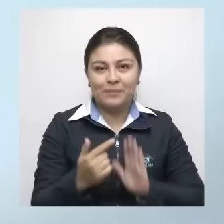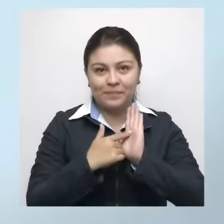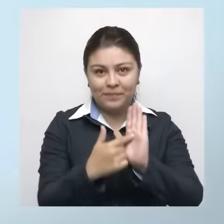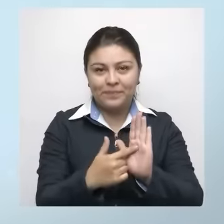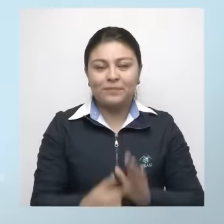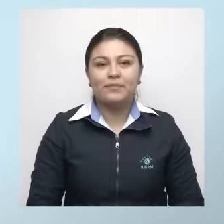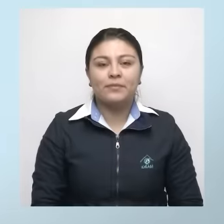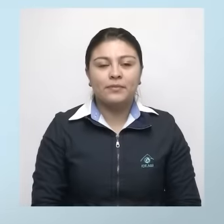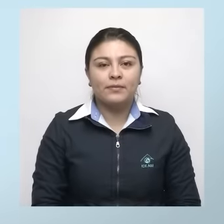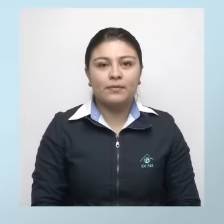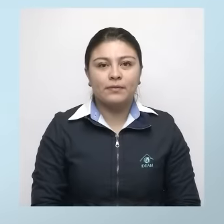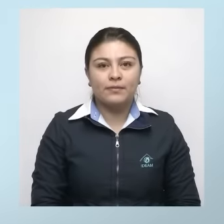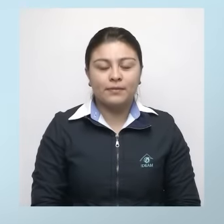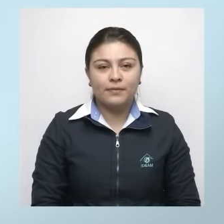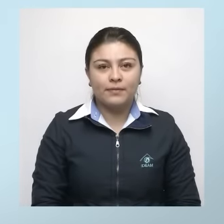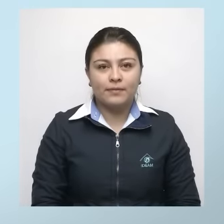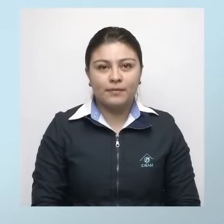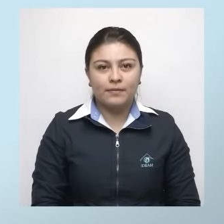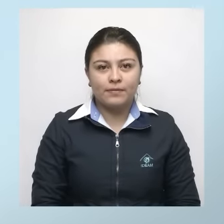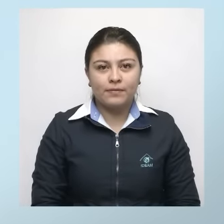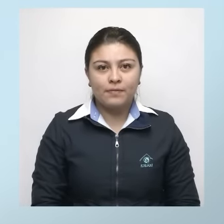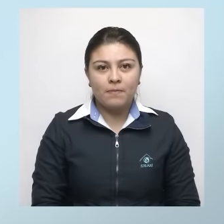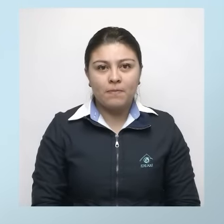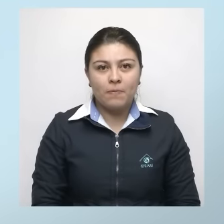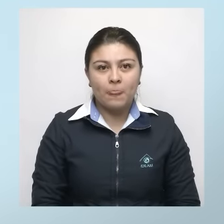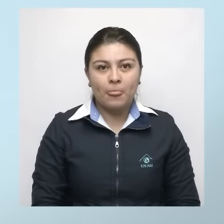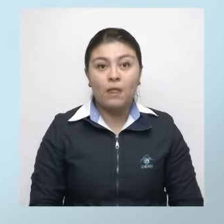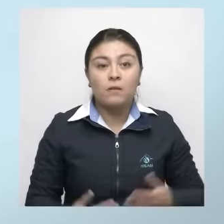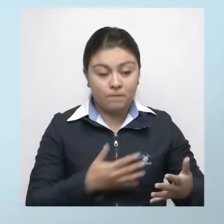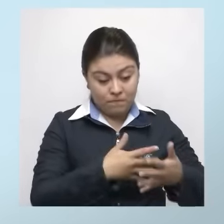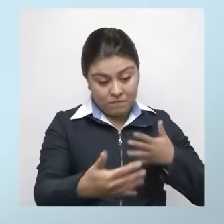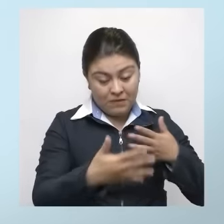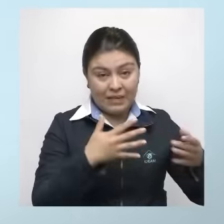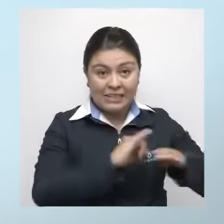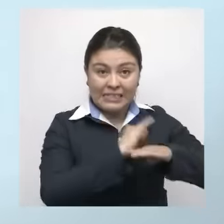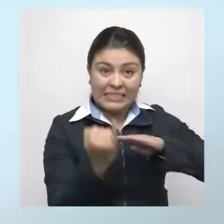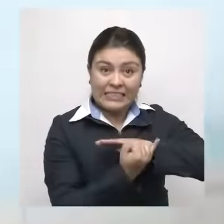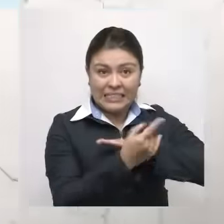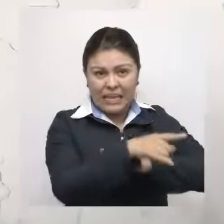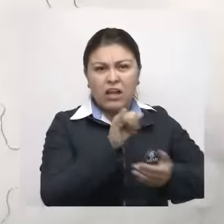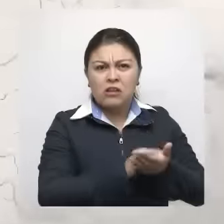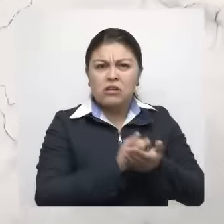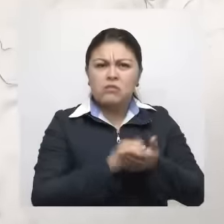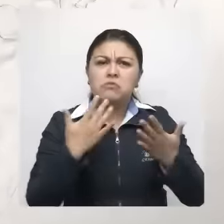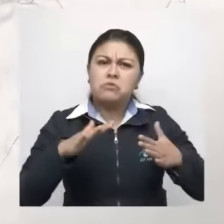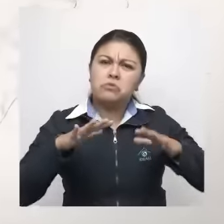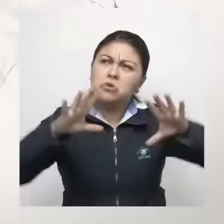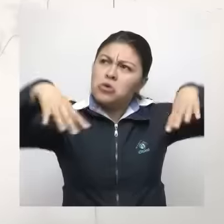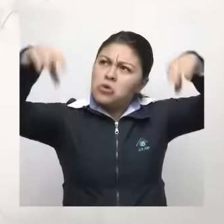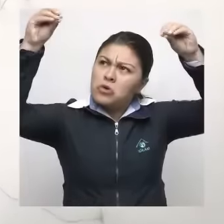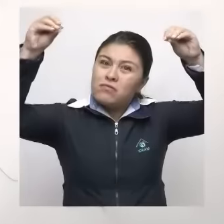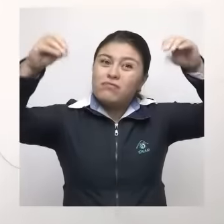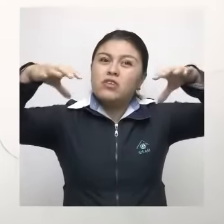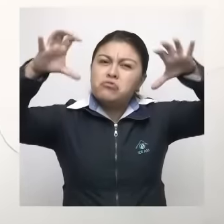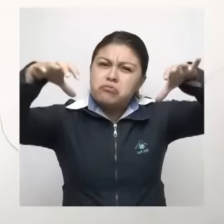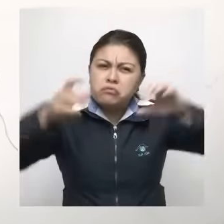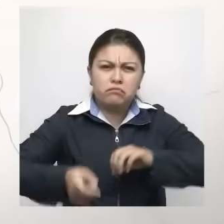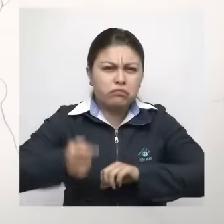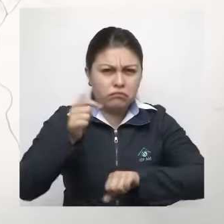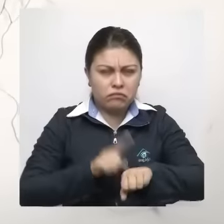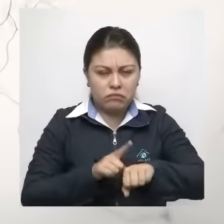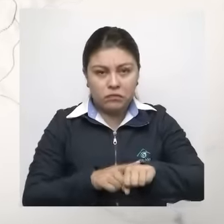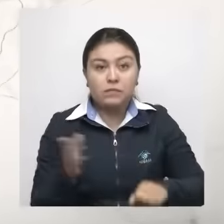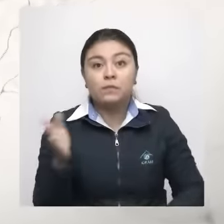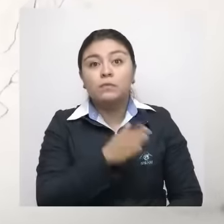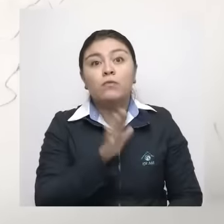Sobre el archipiélago habrá tiempo seco con nubes pasajeras las primeras horas. Para el litoral pacífico, la actividad lluviosa caerá